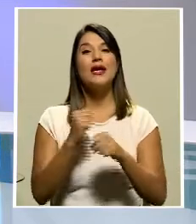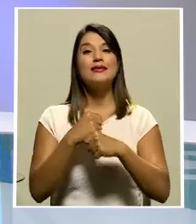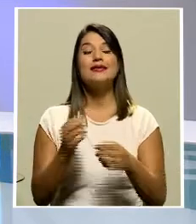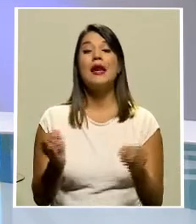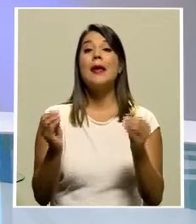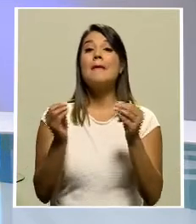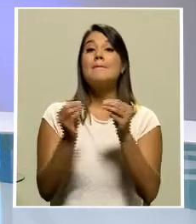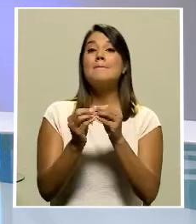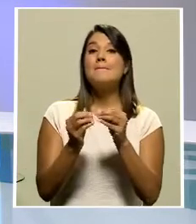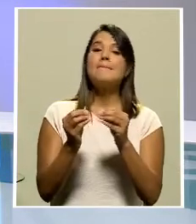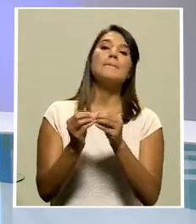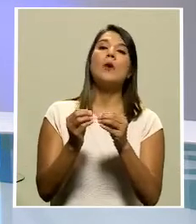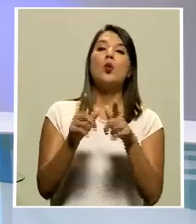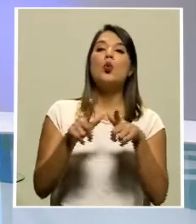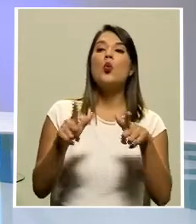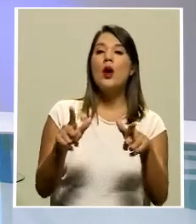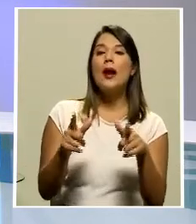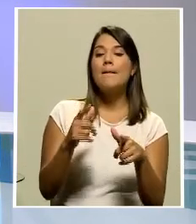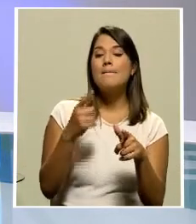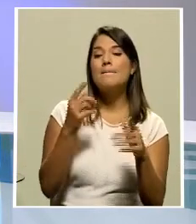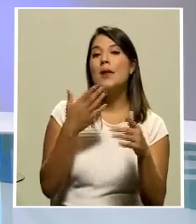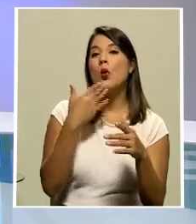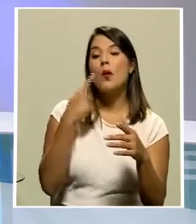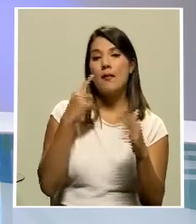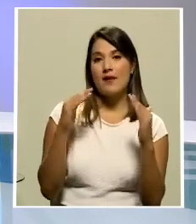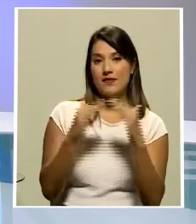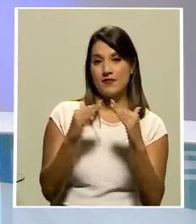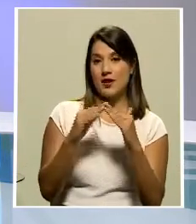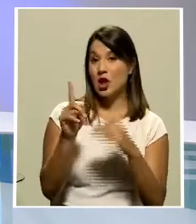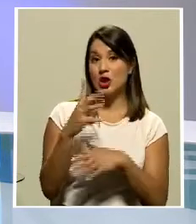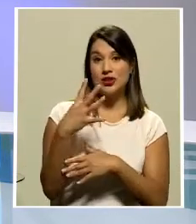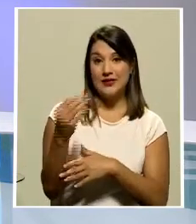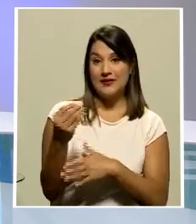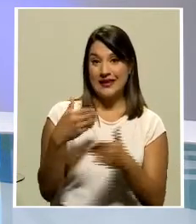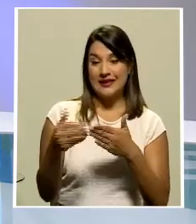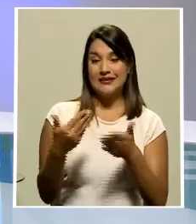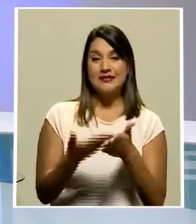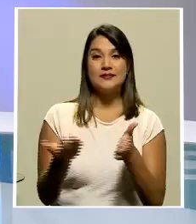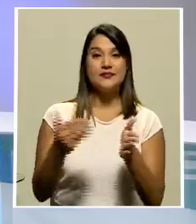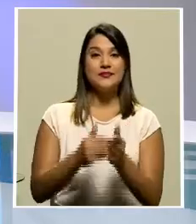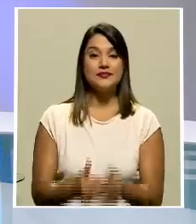habitable la ciudad de San José no se vaya ya volvemos gracias